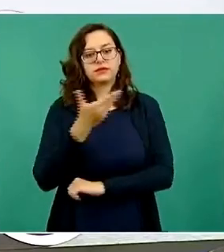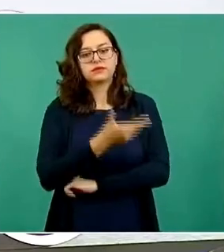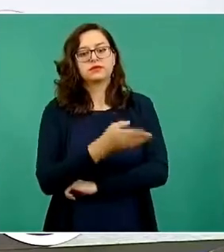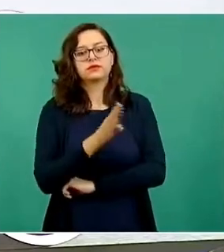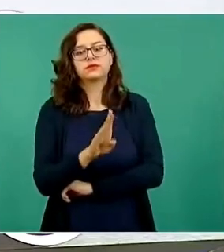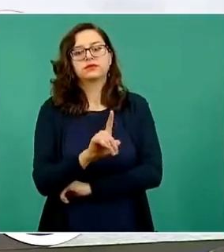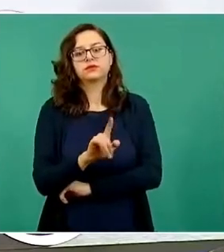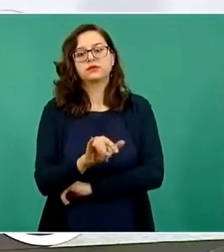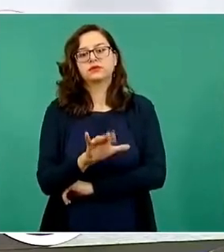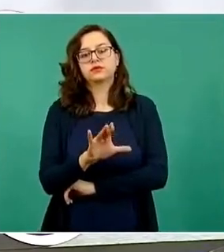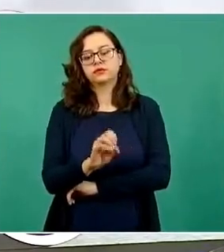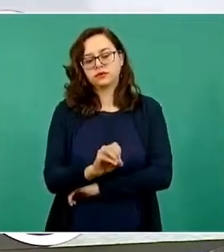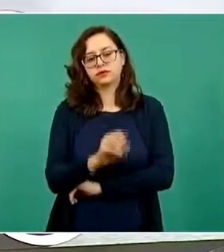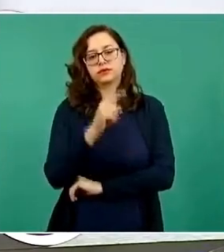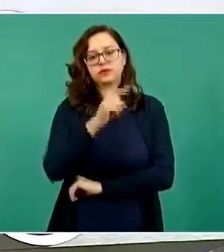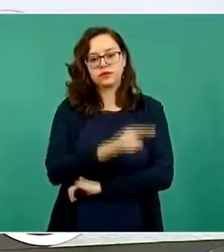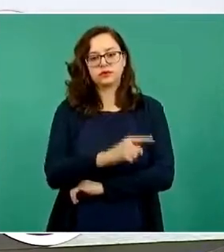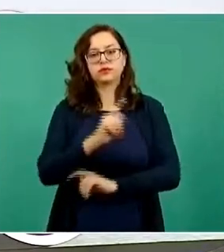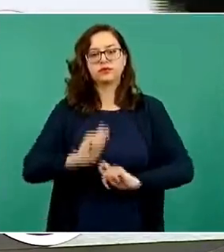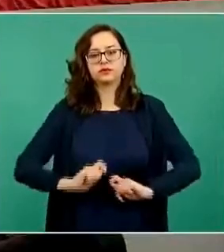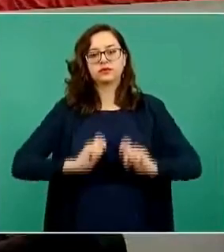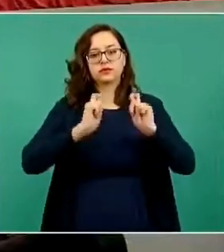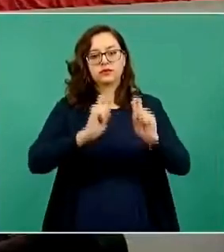de la Guardia Nacional.